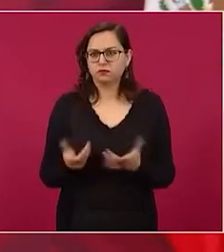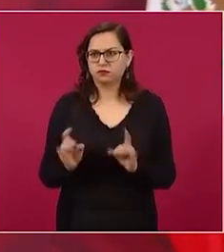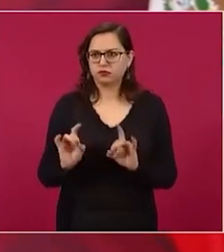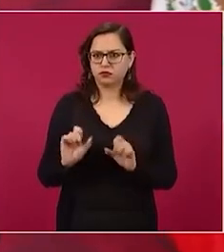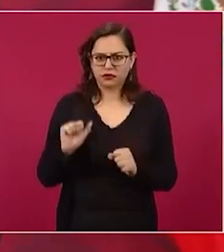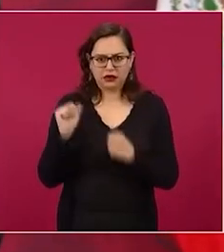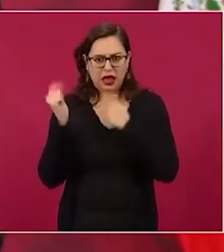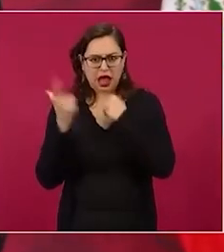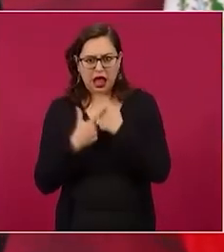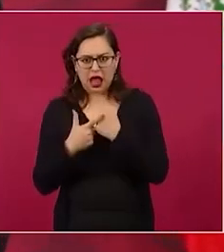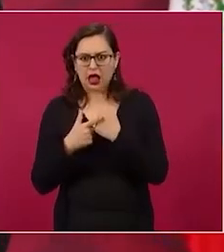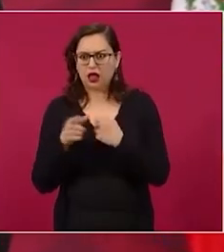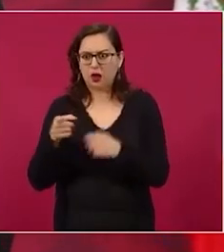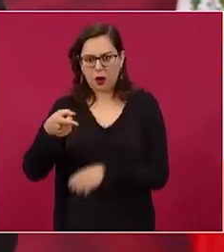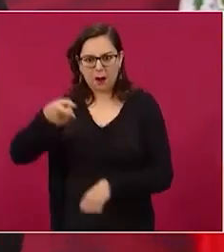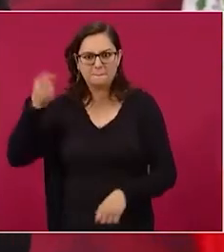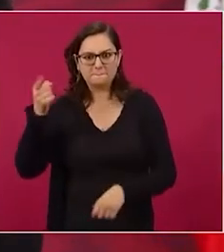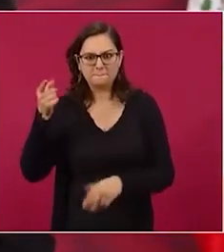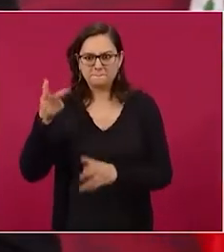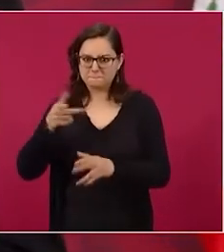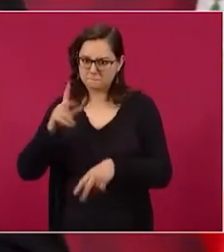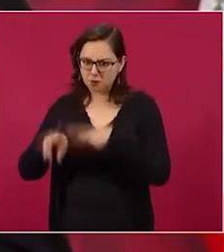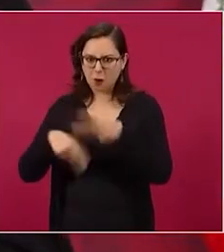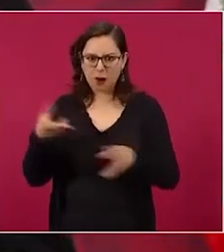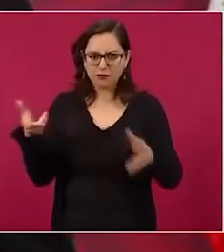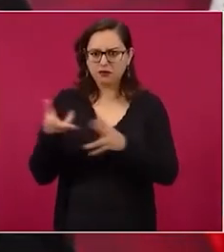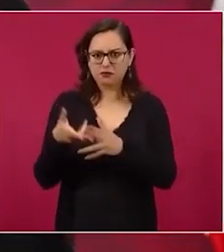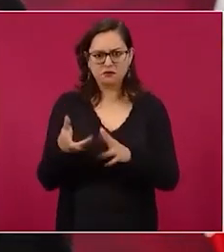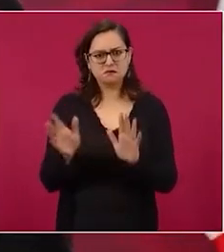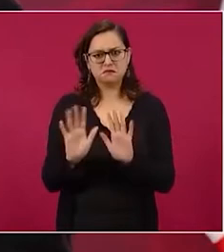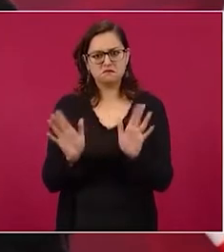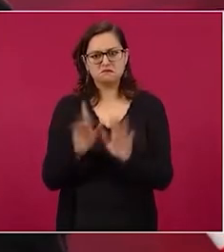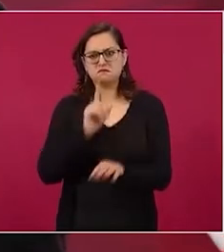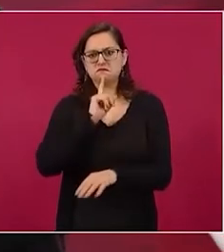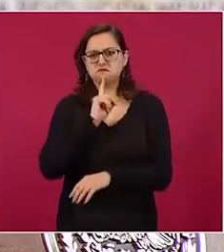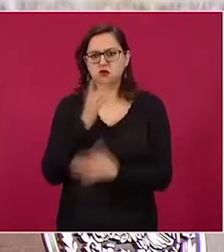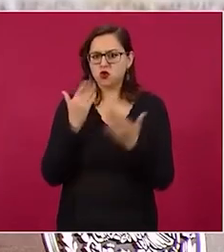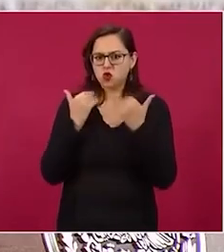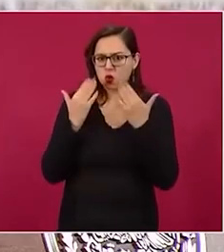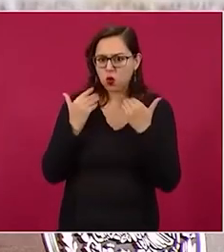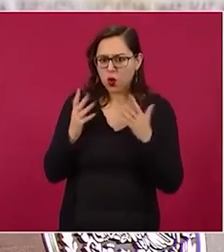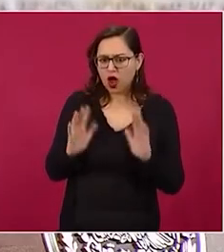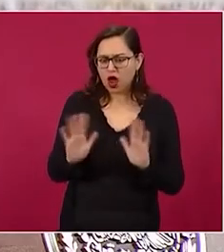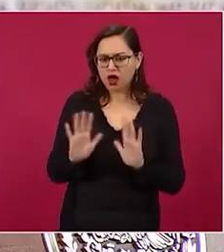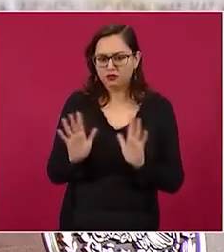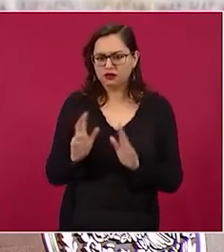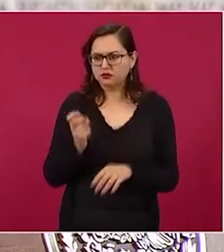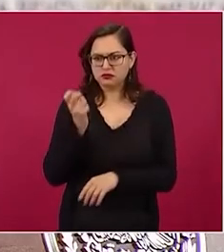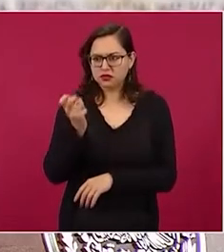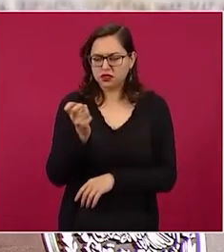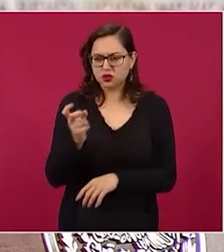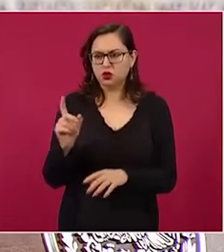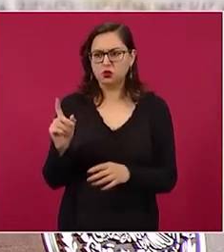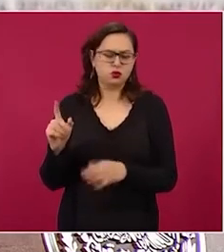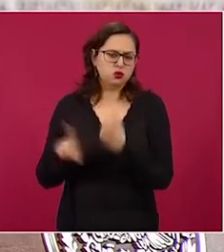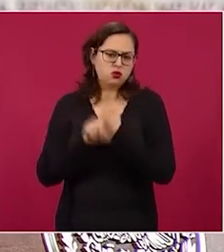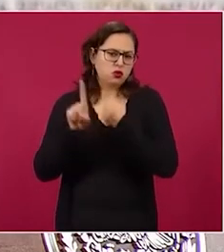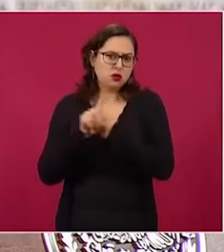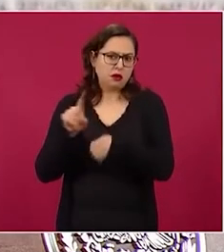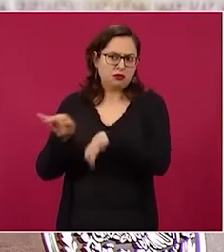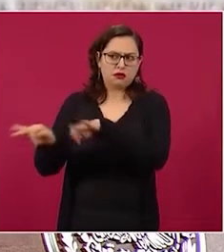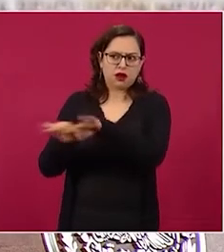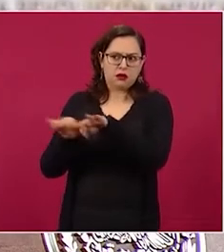amenazas, de violencia, y se le ayudó y se le garantizó de que